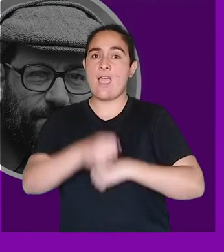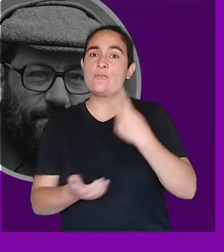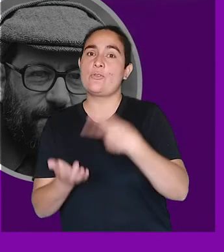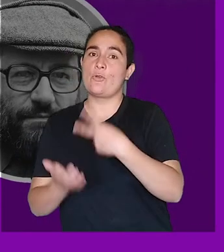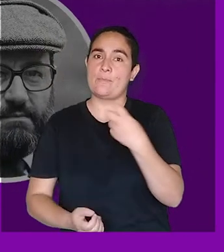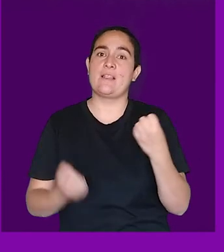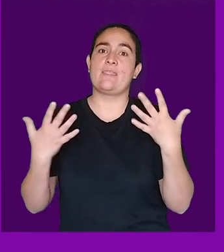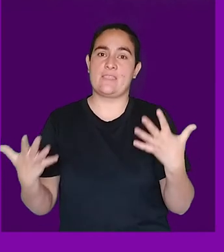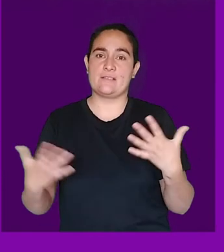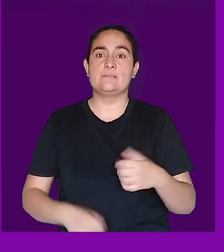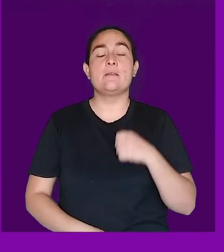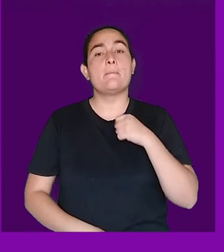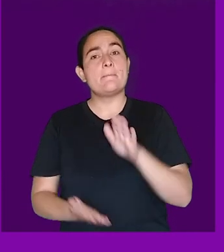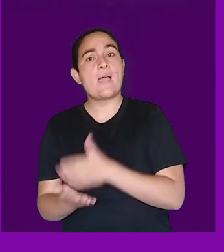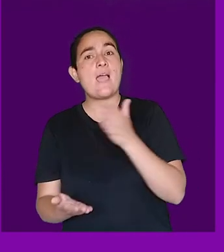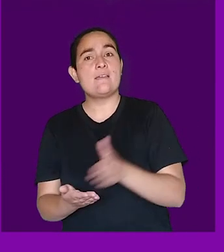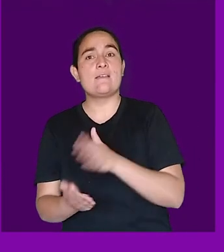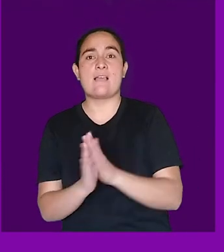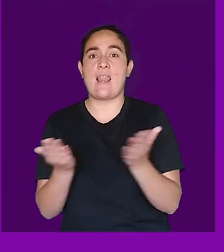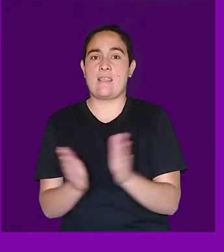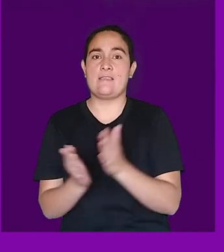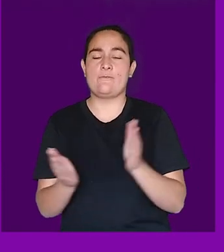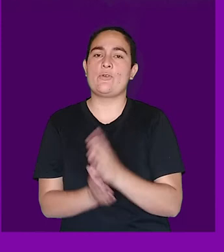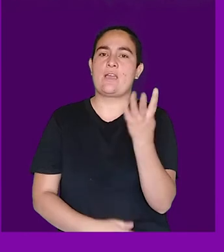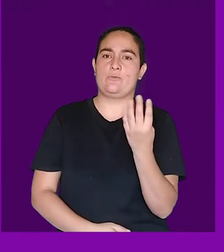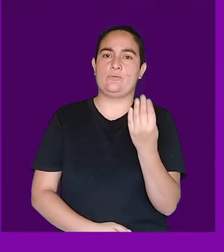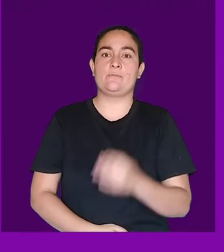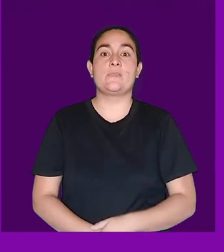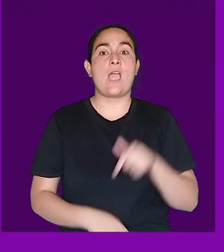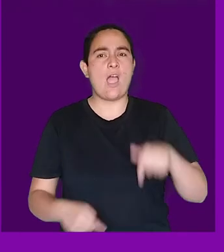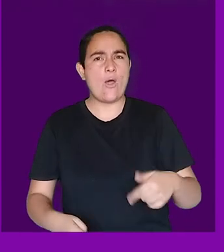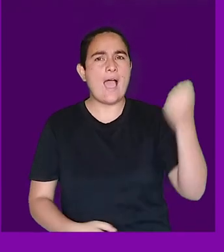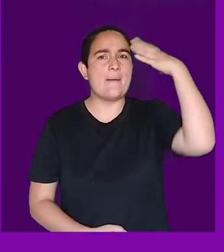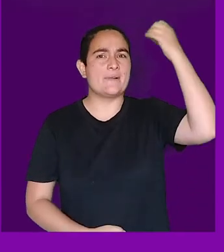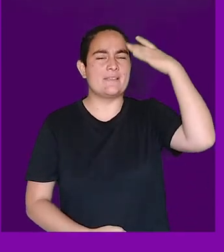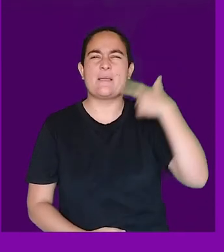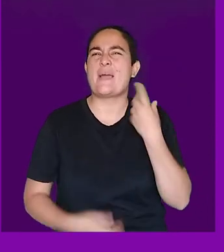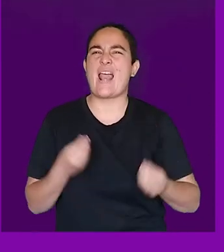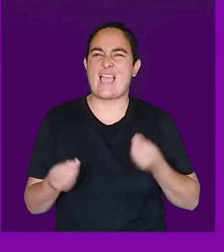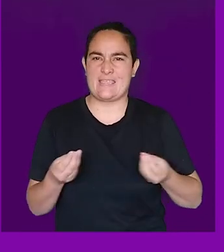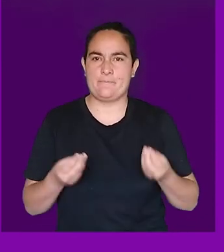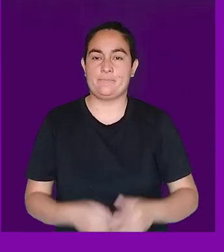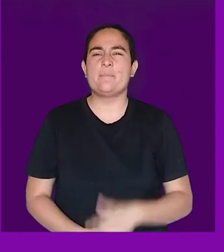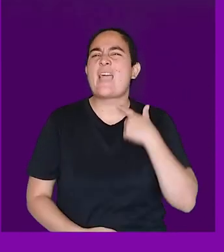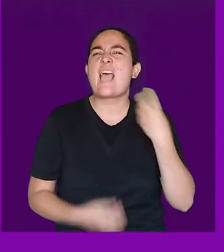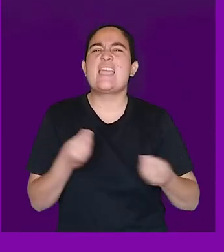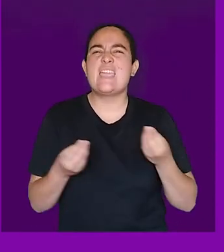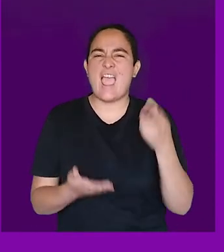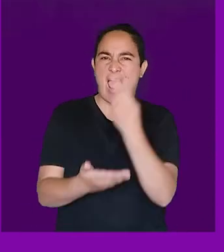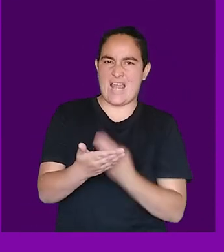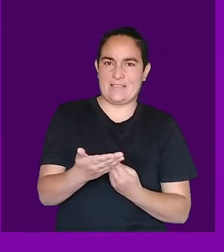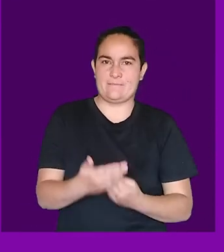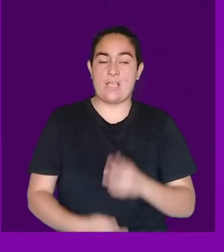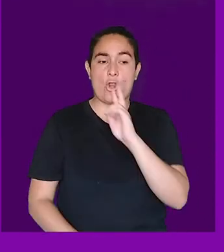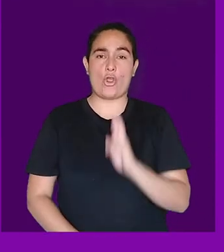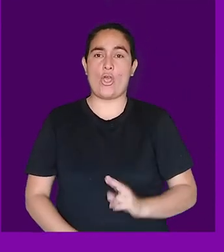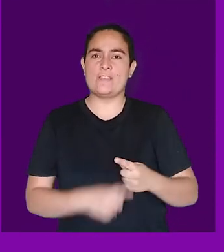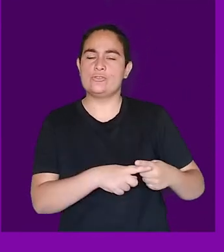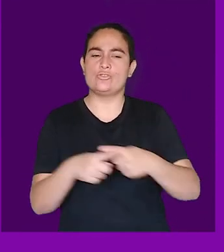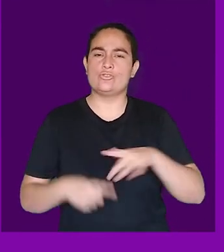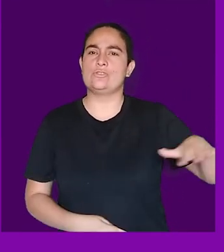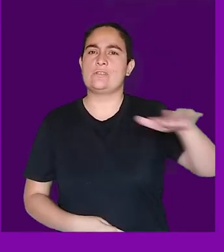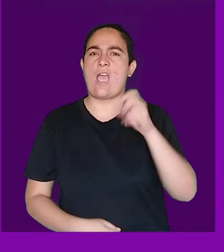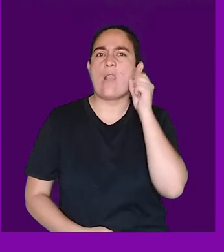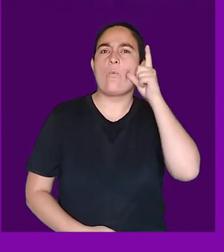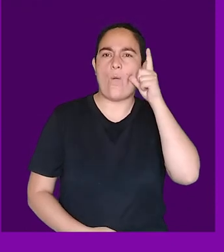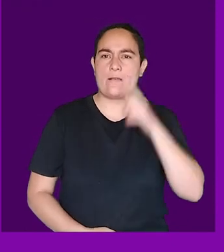Historia de la belleza, año 2010, página 14. Veamos ahora el para qué. La finalidad del arte